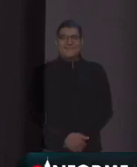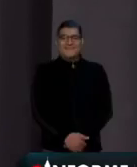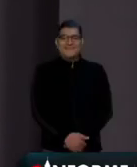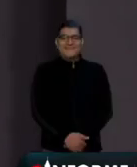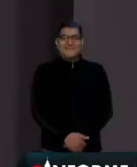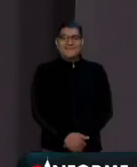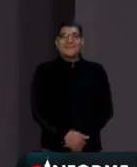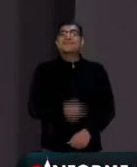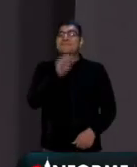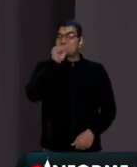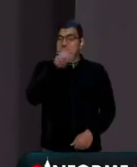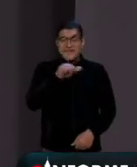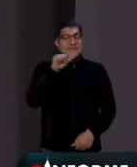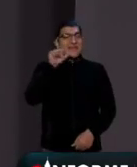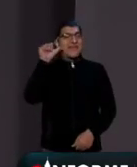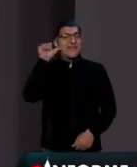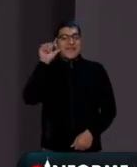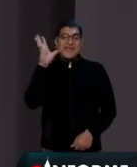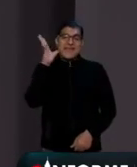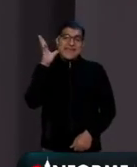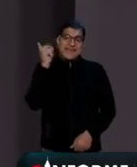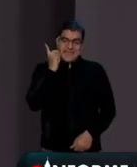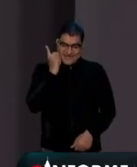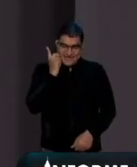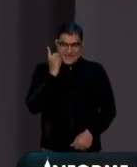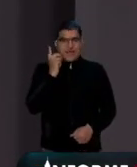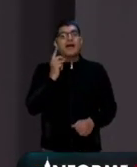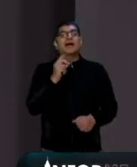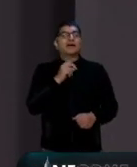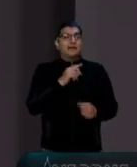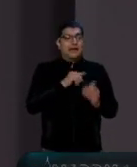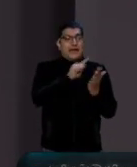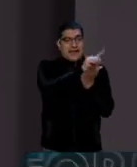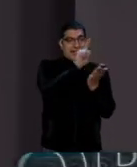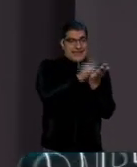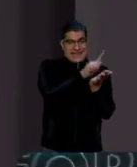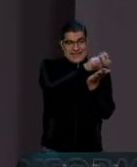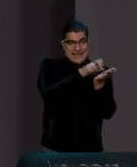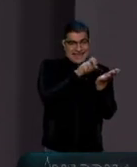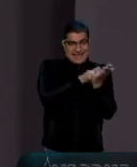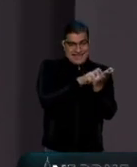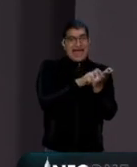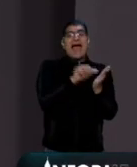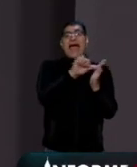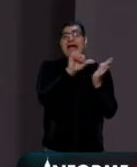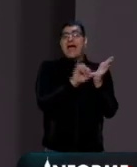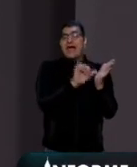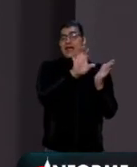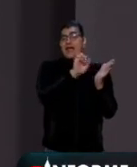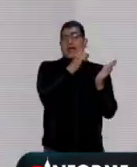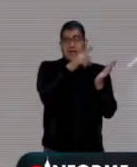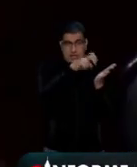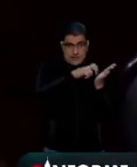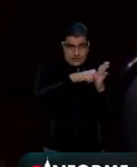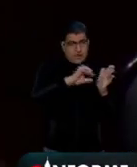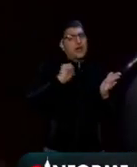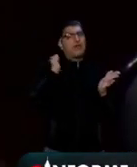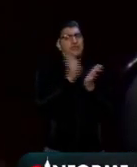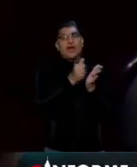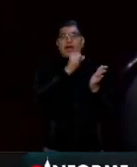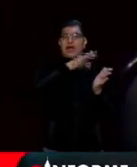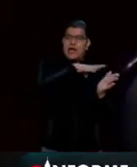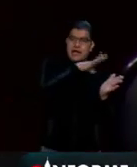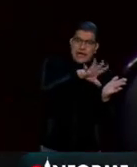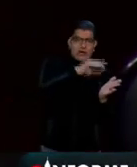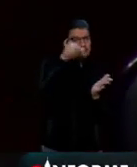Bueno, y también ayer la Cámara de Diputados aprobó en lo general y en lo particular la reforma al artículo 61 de la Ley de Instituciones de